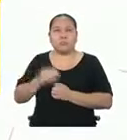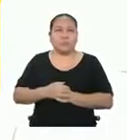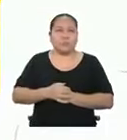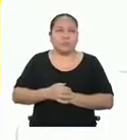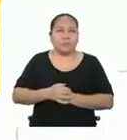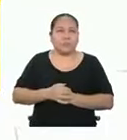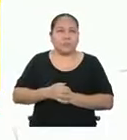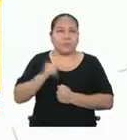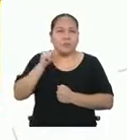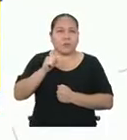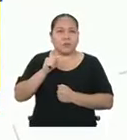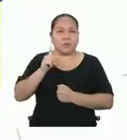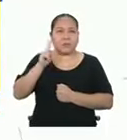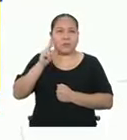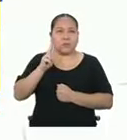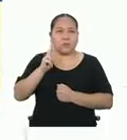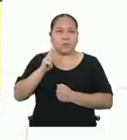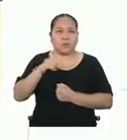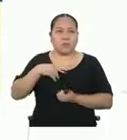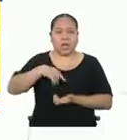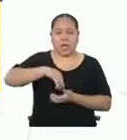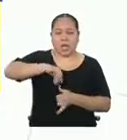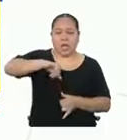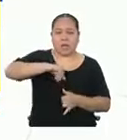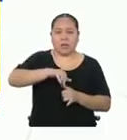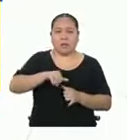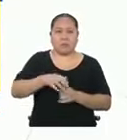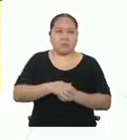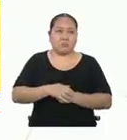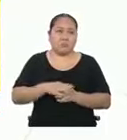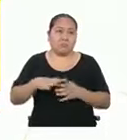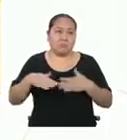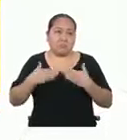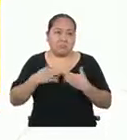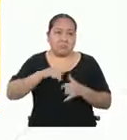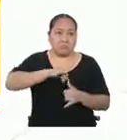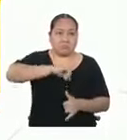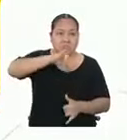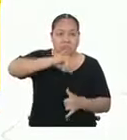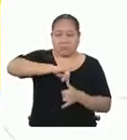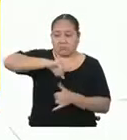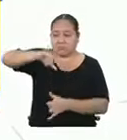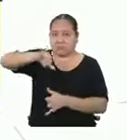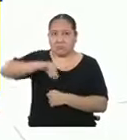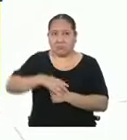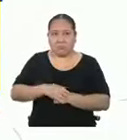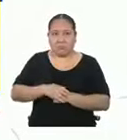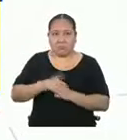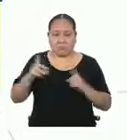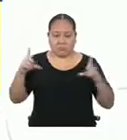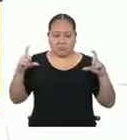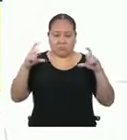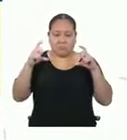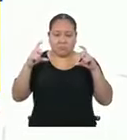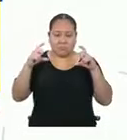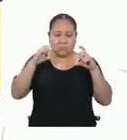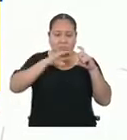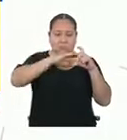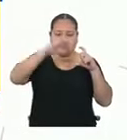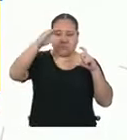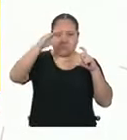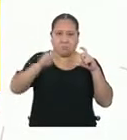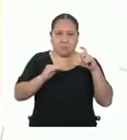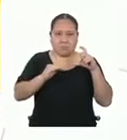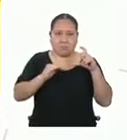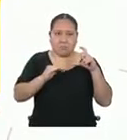Ahí estamos las dos, echadas. Podría asegurar que la distancia entre los dos vértices opuestos del hexágono